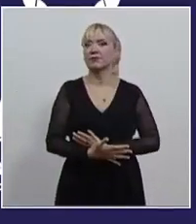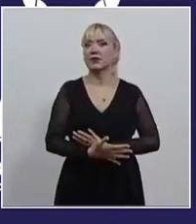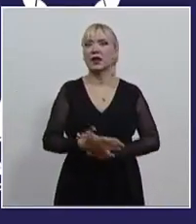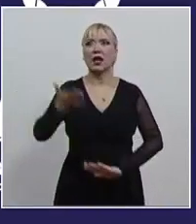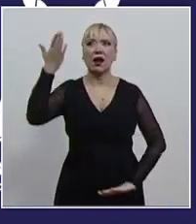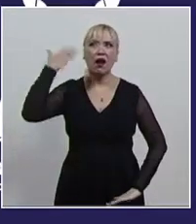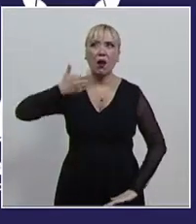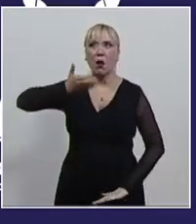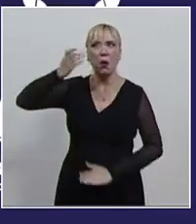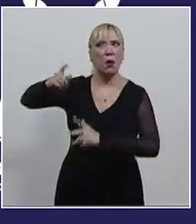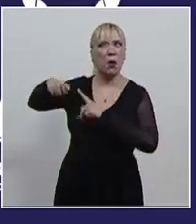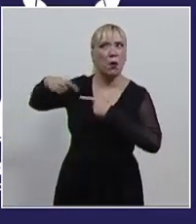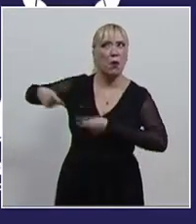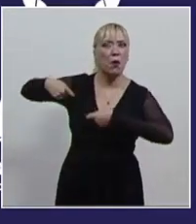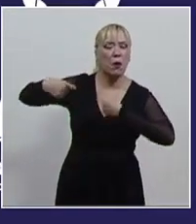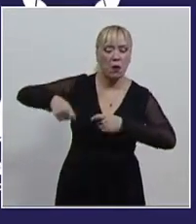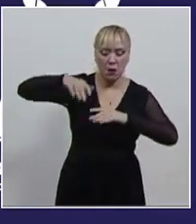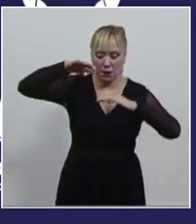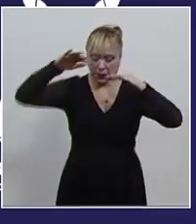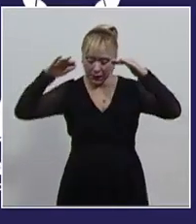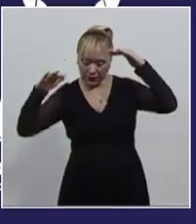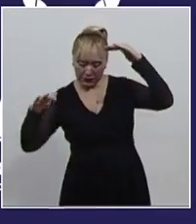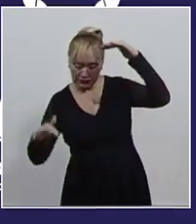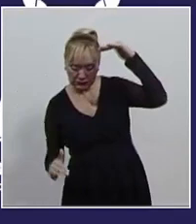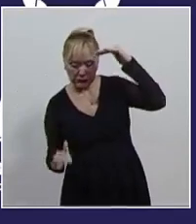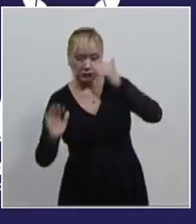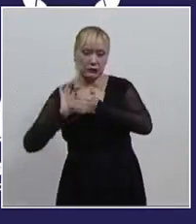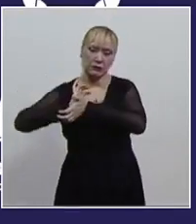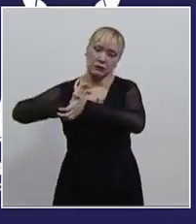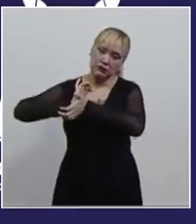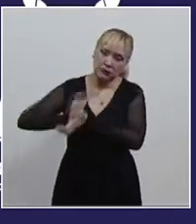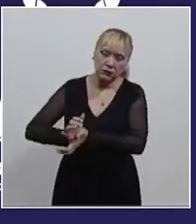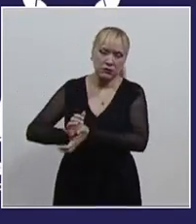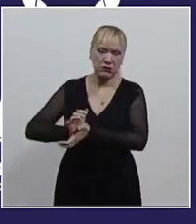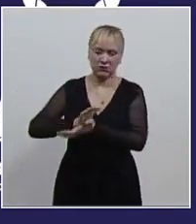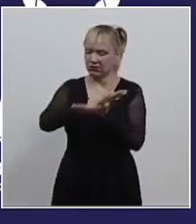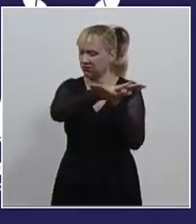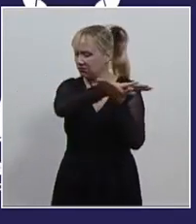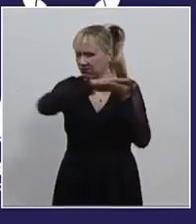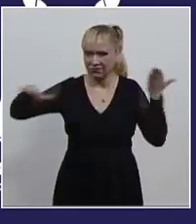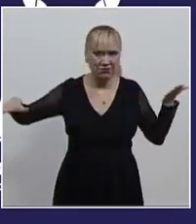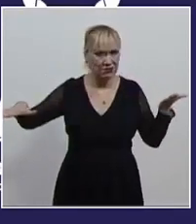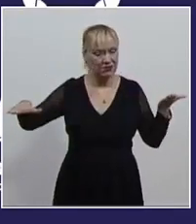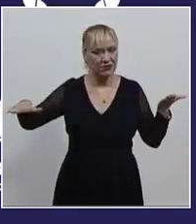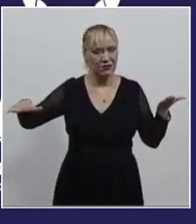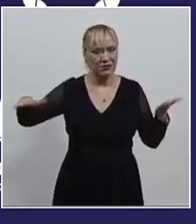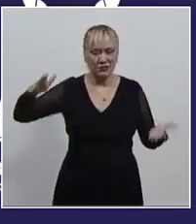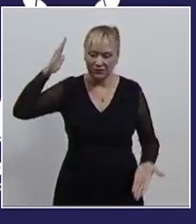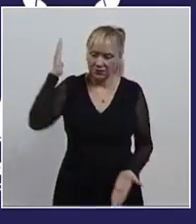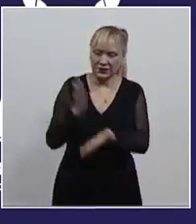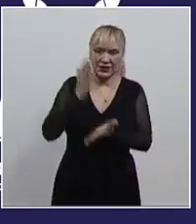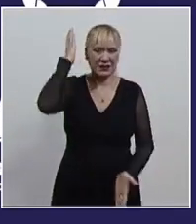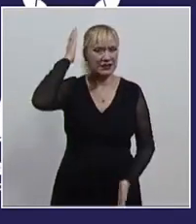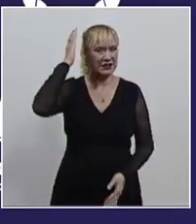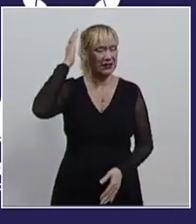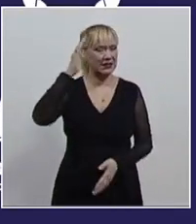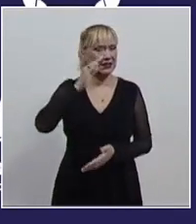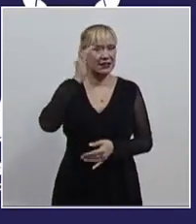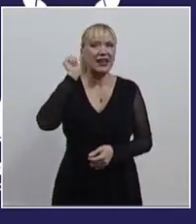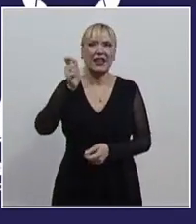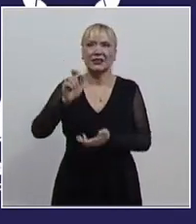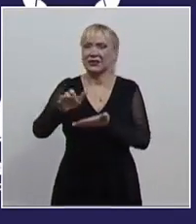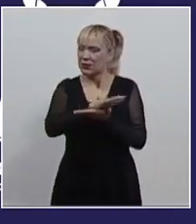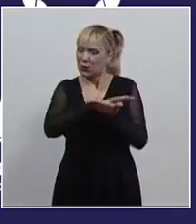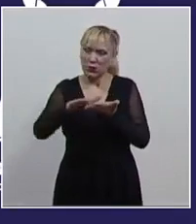reproducen esa desigualdad, esa discriminación, hasta erradicarlos, hasta erradicarlos completamente. Y mientras